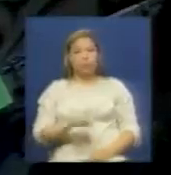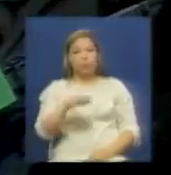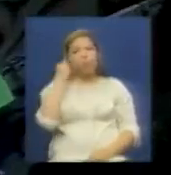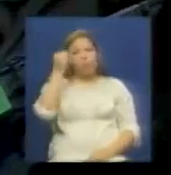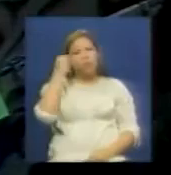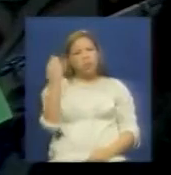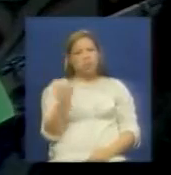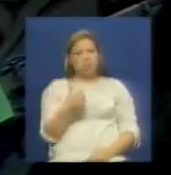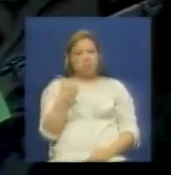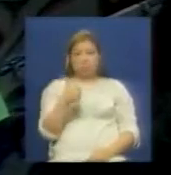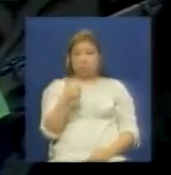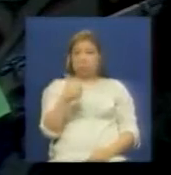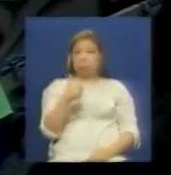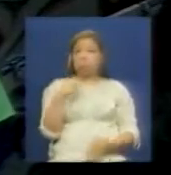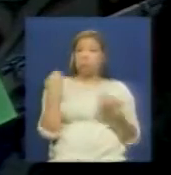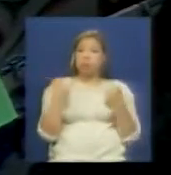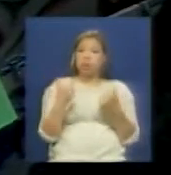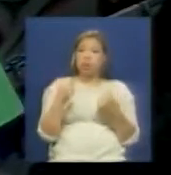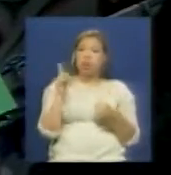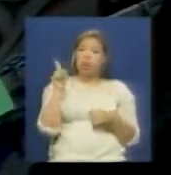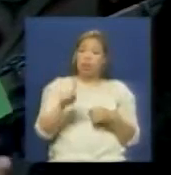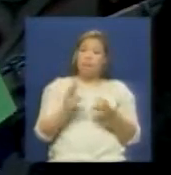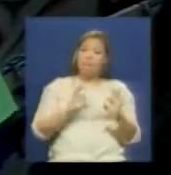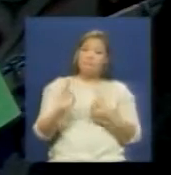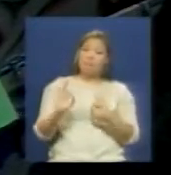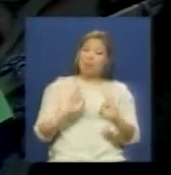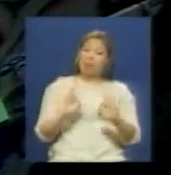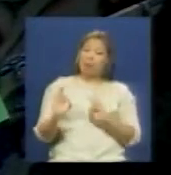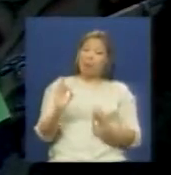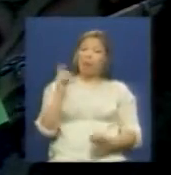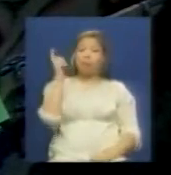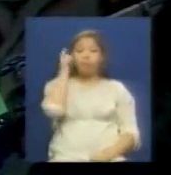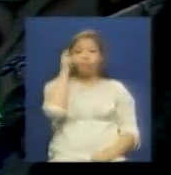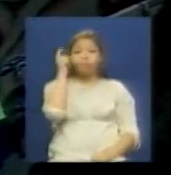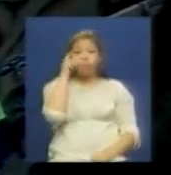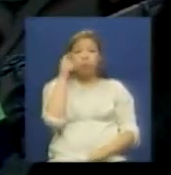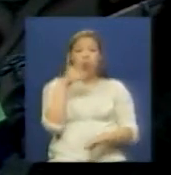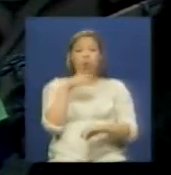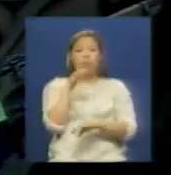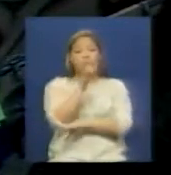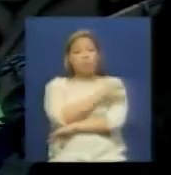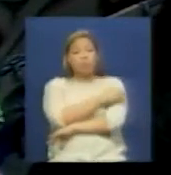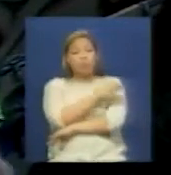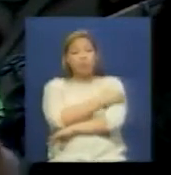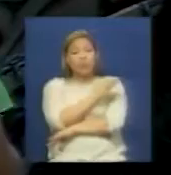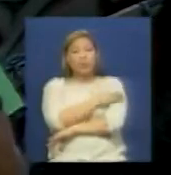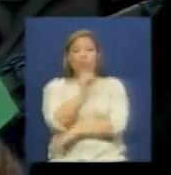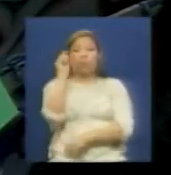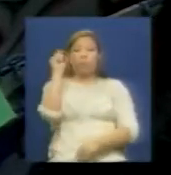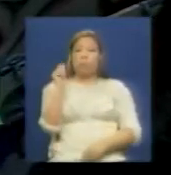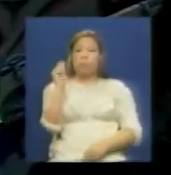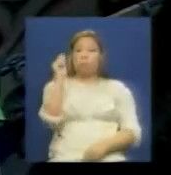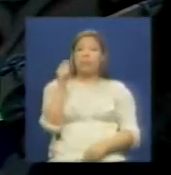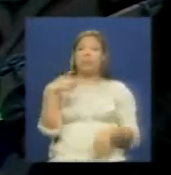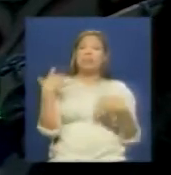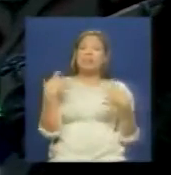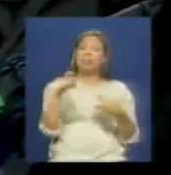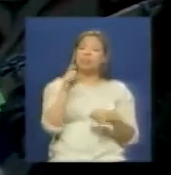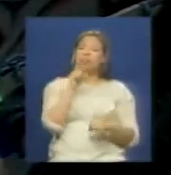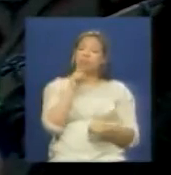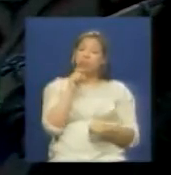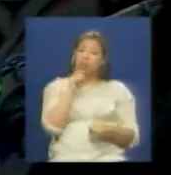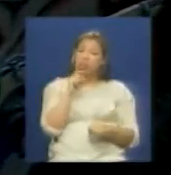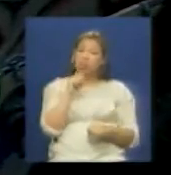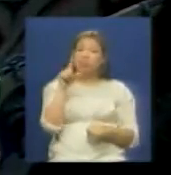a pesar de que nosotros tenemos que estar preparados para esa remitida que vendrá el 5 de enero que la derecha va a darnos no deberíamos entramparnos en la dinámica de ello